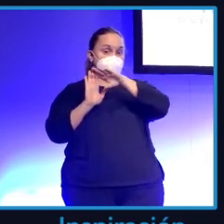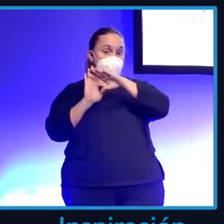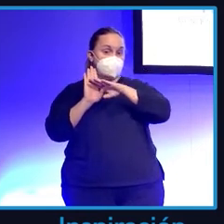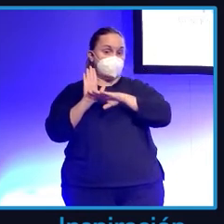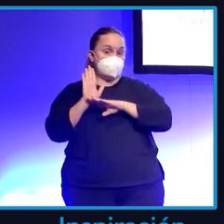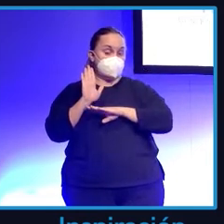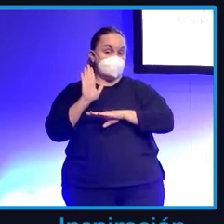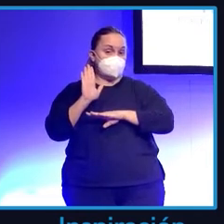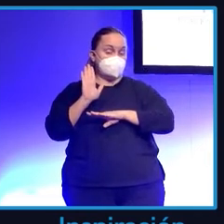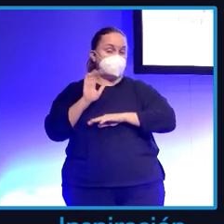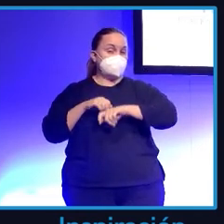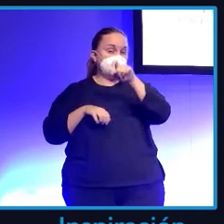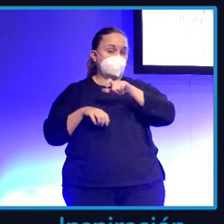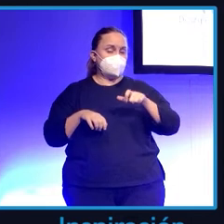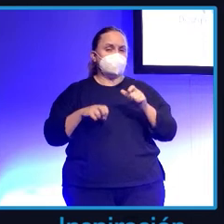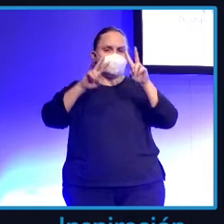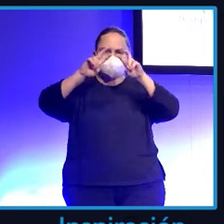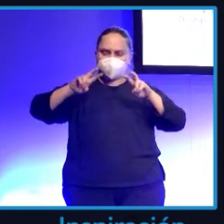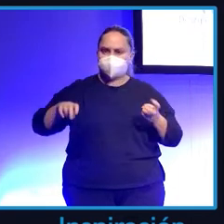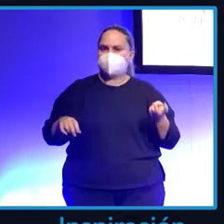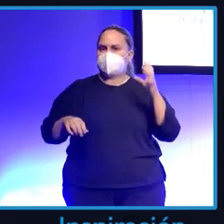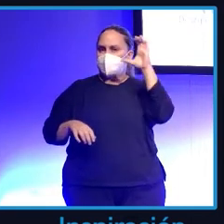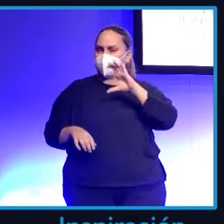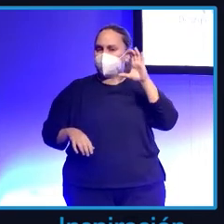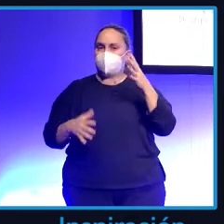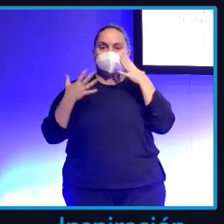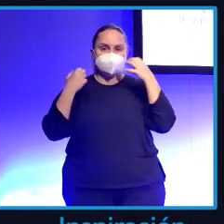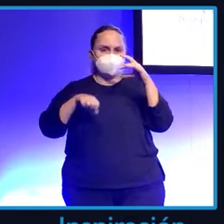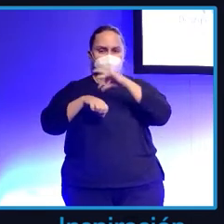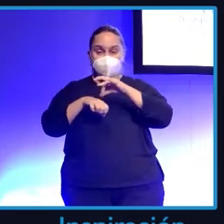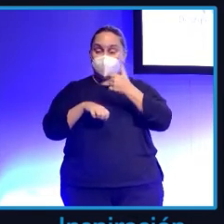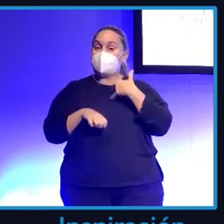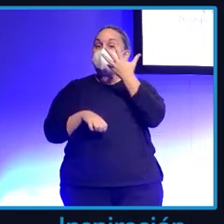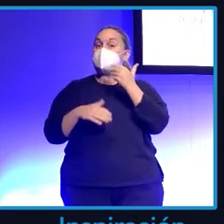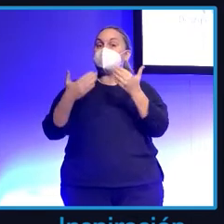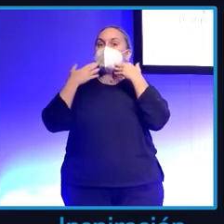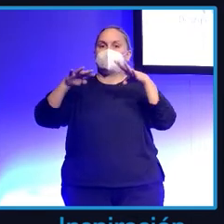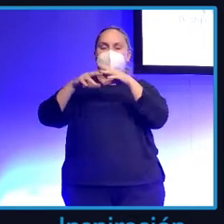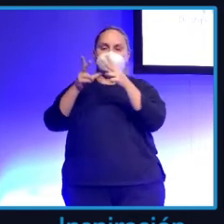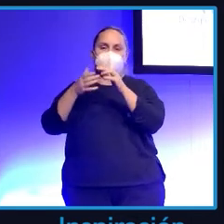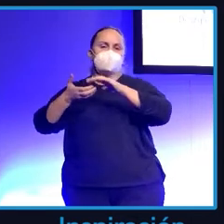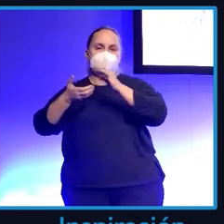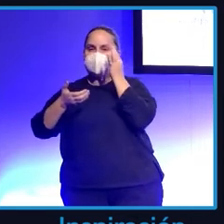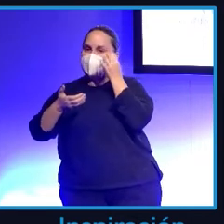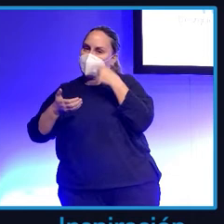que principalmente son investigadores, científicos, médicos, sanitarios, que yo conocí gracias a las redes sociales, y mi cuñada también, y alguna prima de mi marido, pero